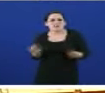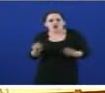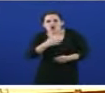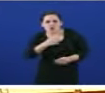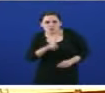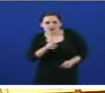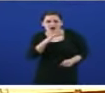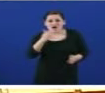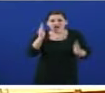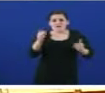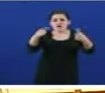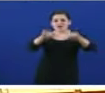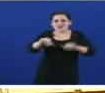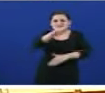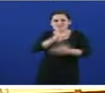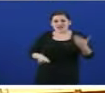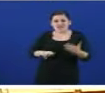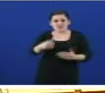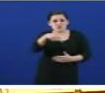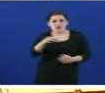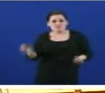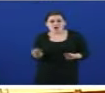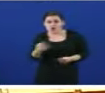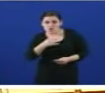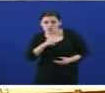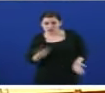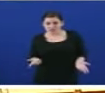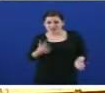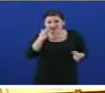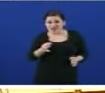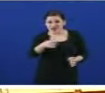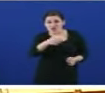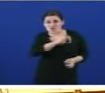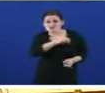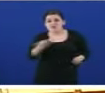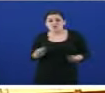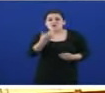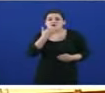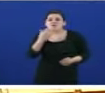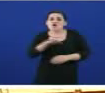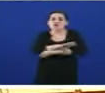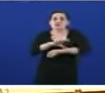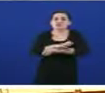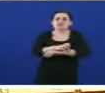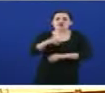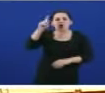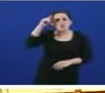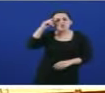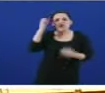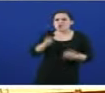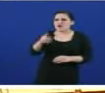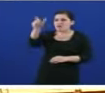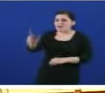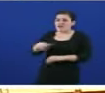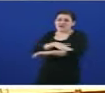crise que Galiza ten que facer frente nos últimos anos. Non encontrou nada millor para a Consellería de Cultura que un conselleiro perdido non